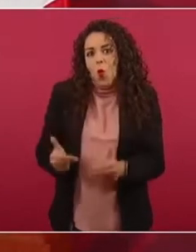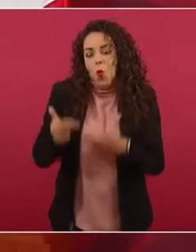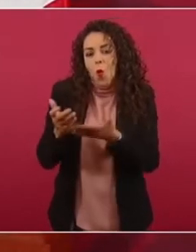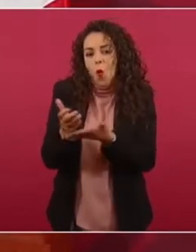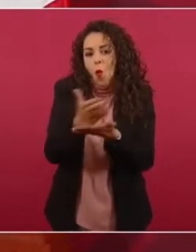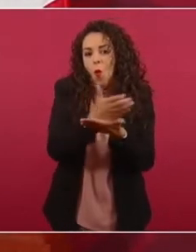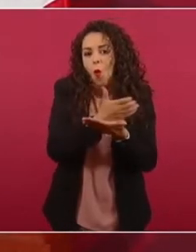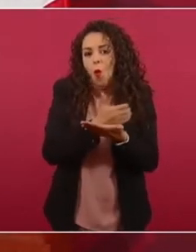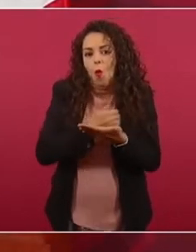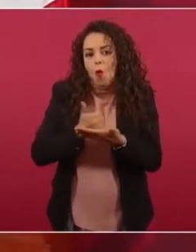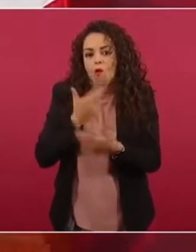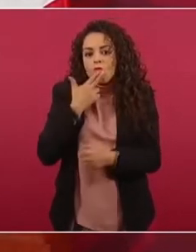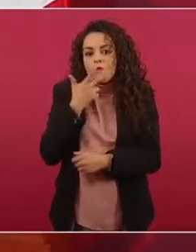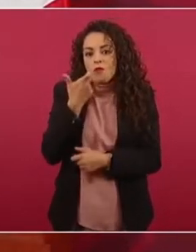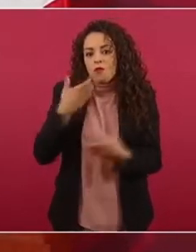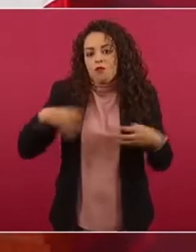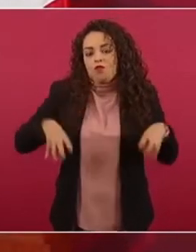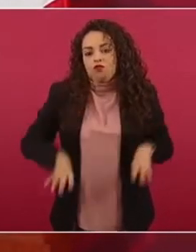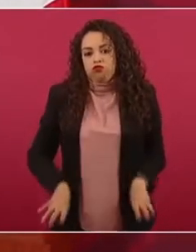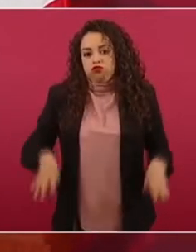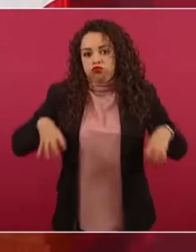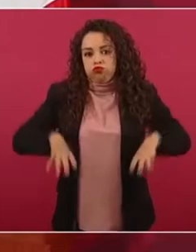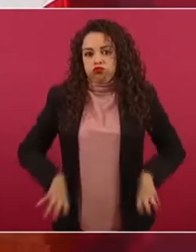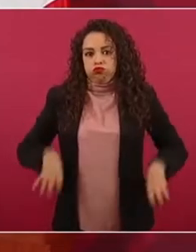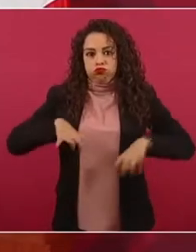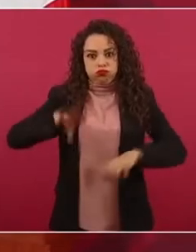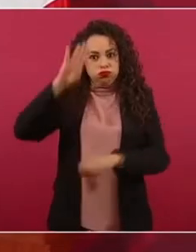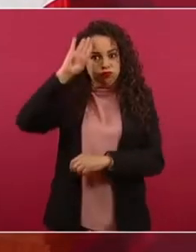jugosos negocios.